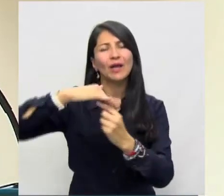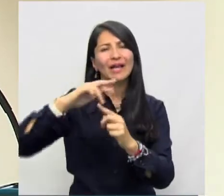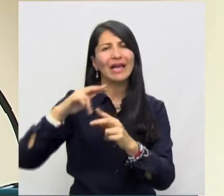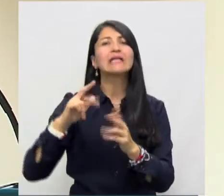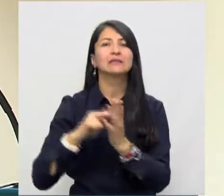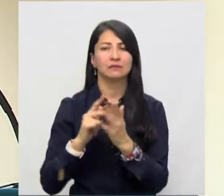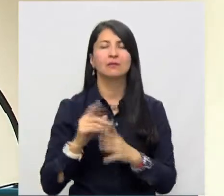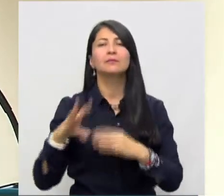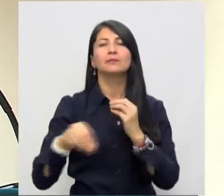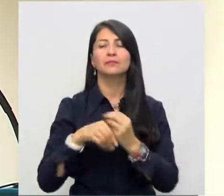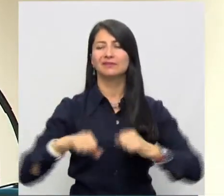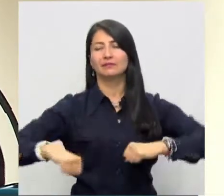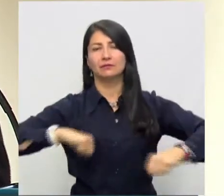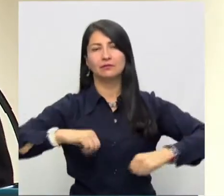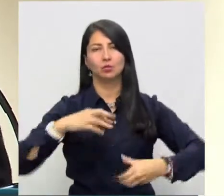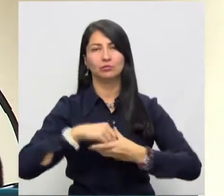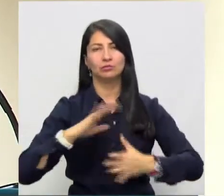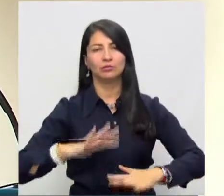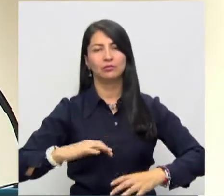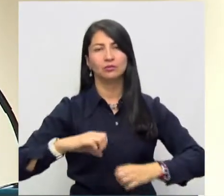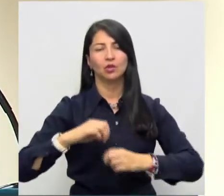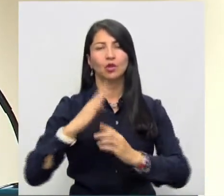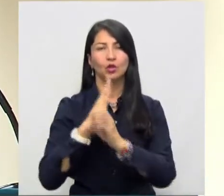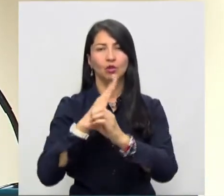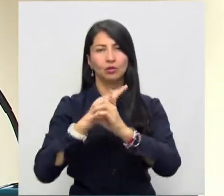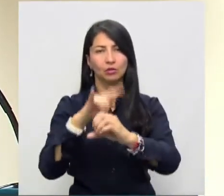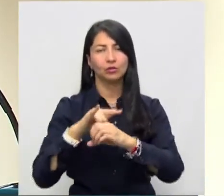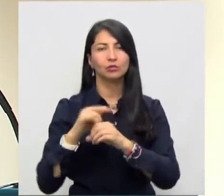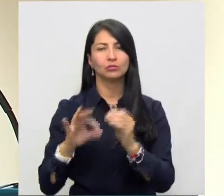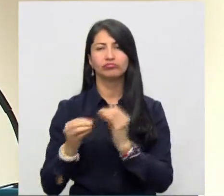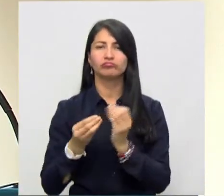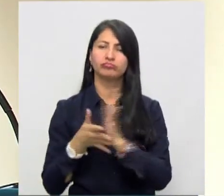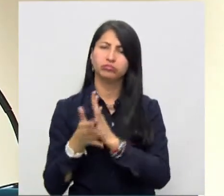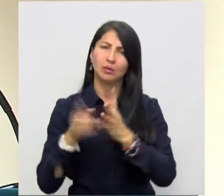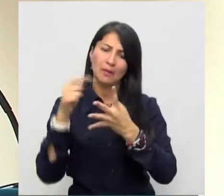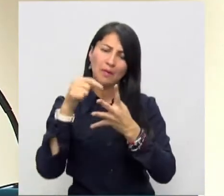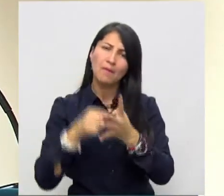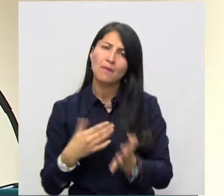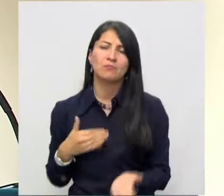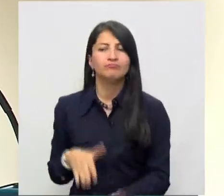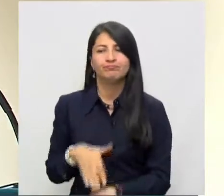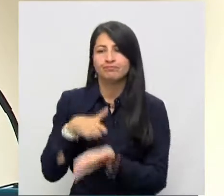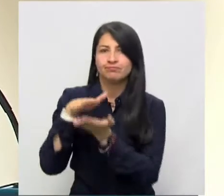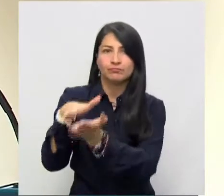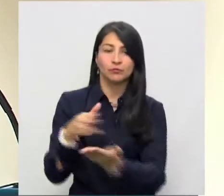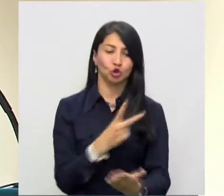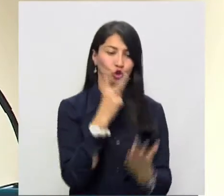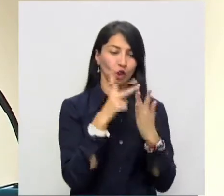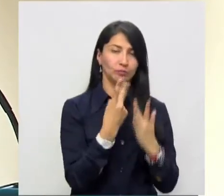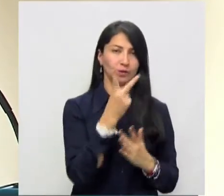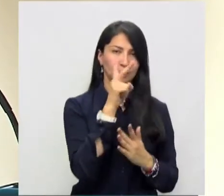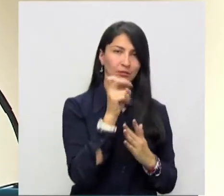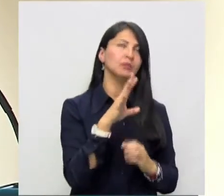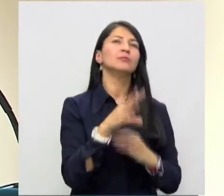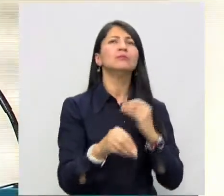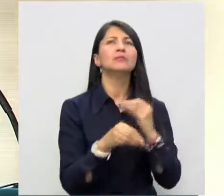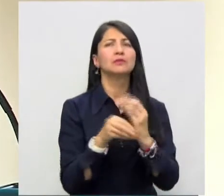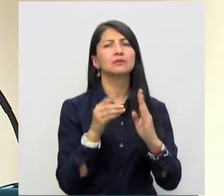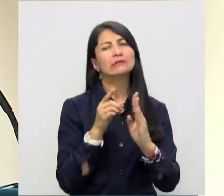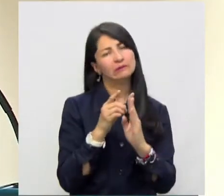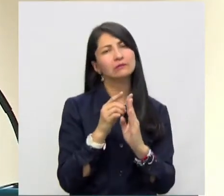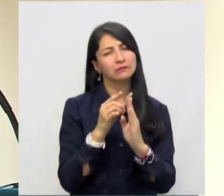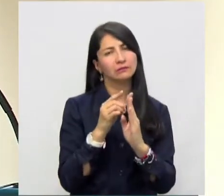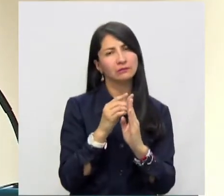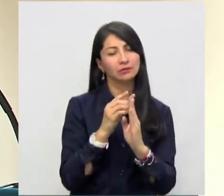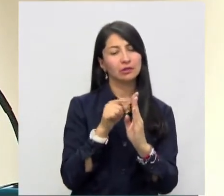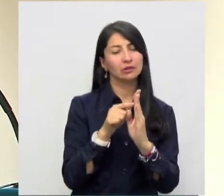la gestión de la Contraloría que incluye no solamente el año 2017, sino un